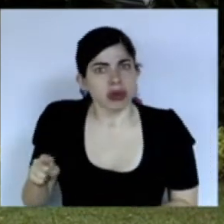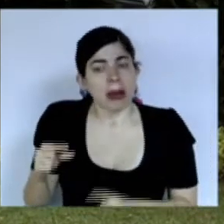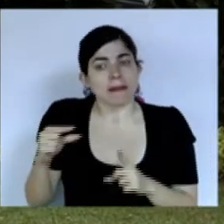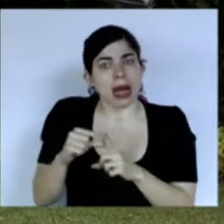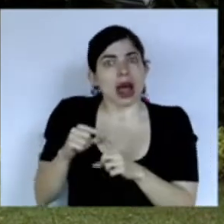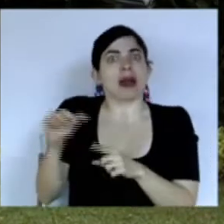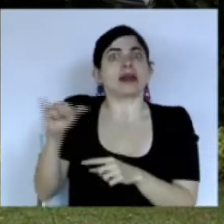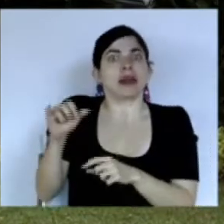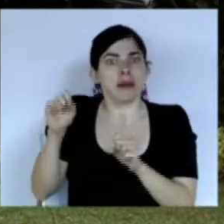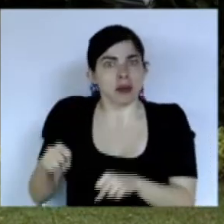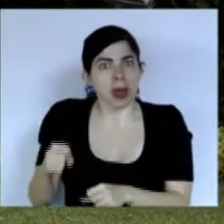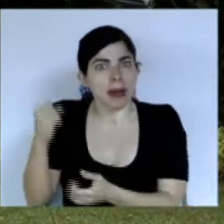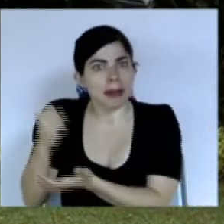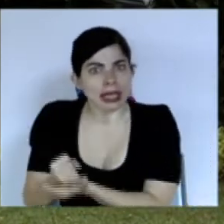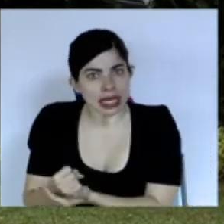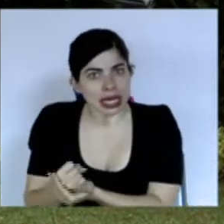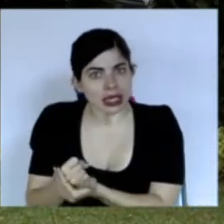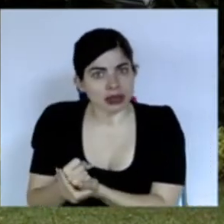también mata